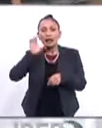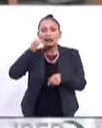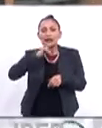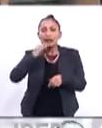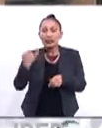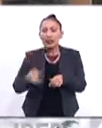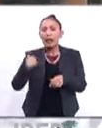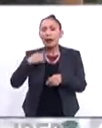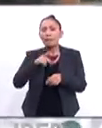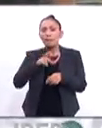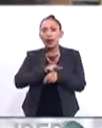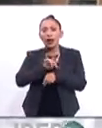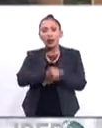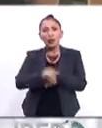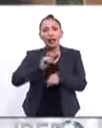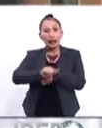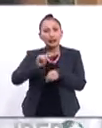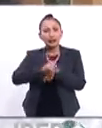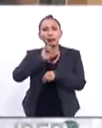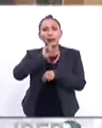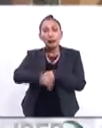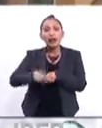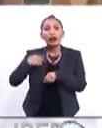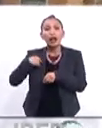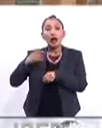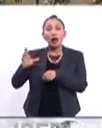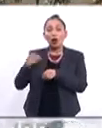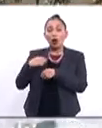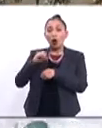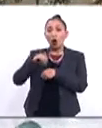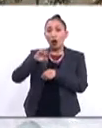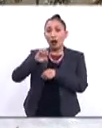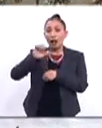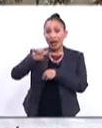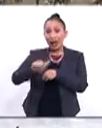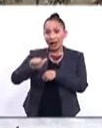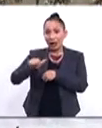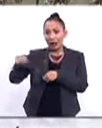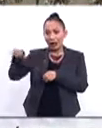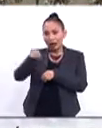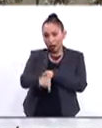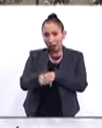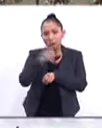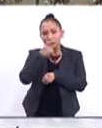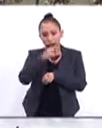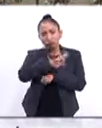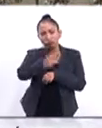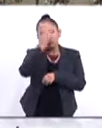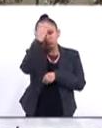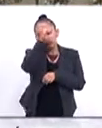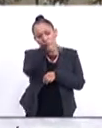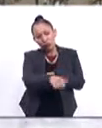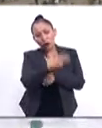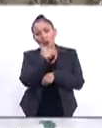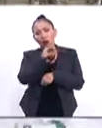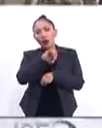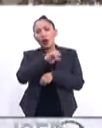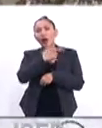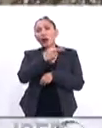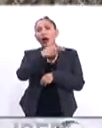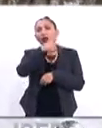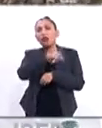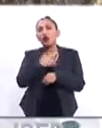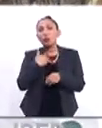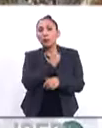Chile, Paraguay y Argentina, así como la Organización de Estados Americanos, es decir, la OEA, reconocieron a él, a Juan Guaidó,